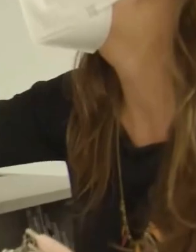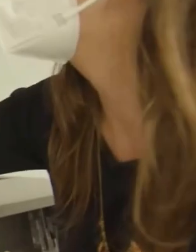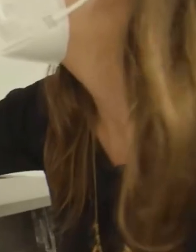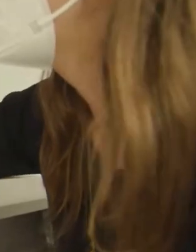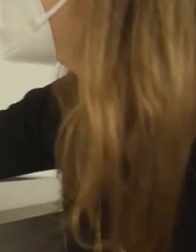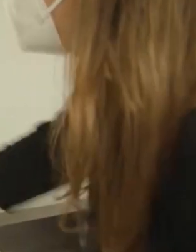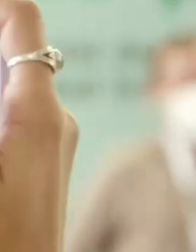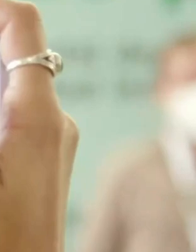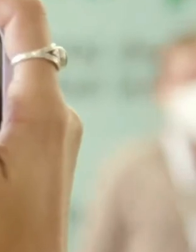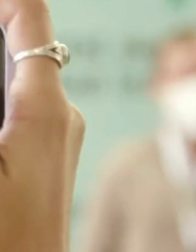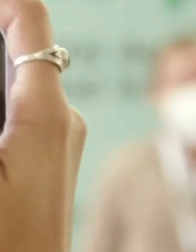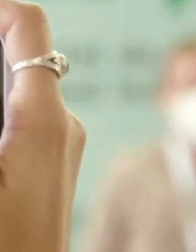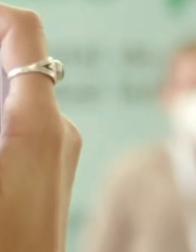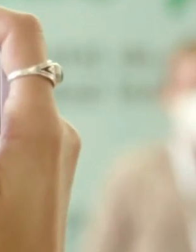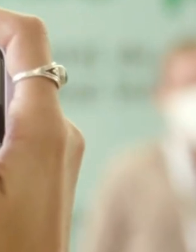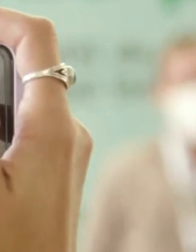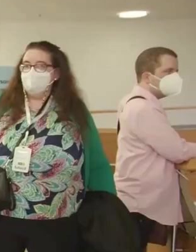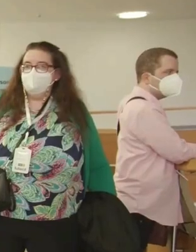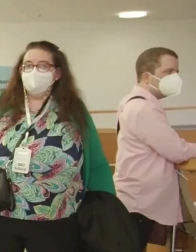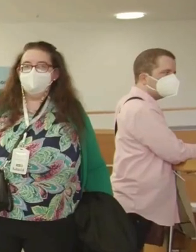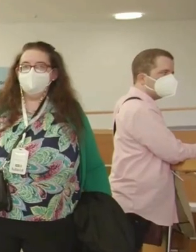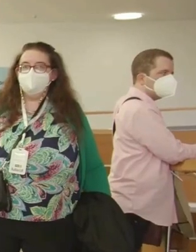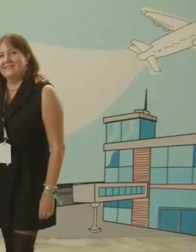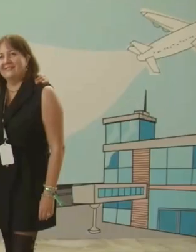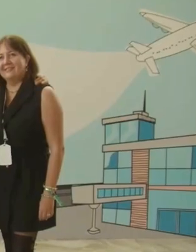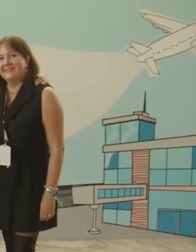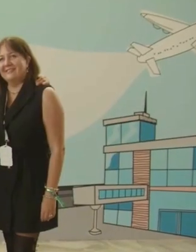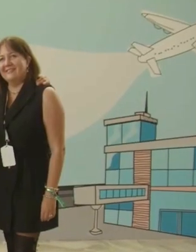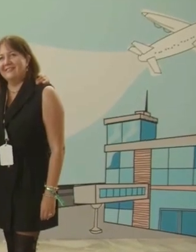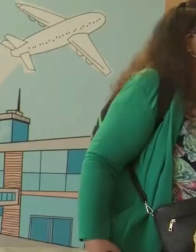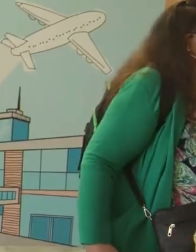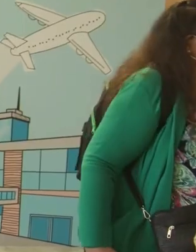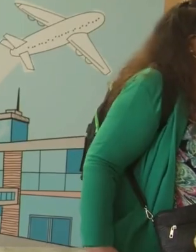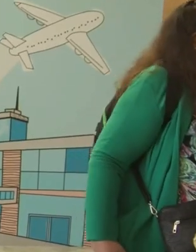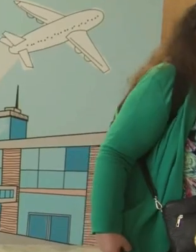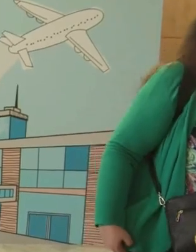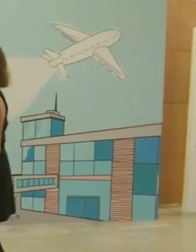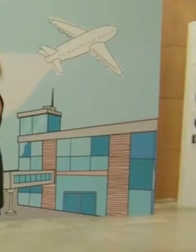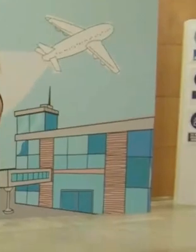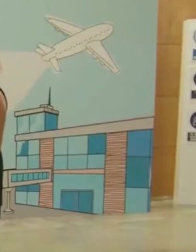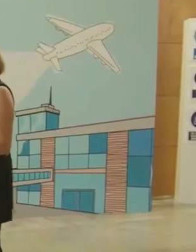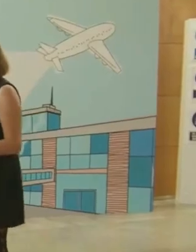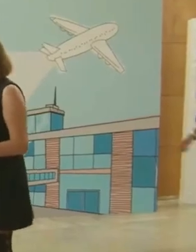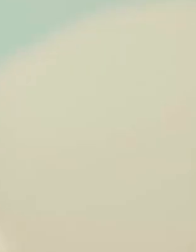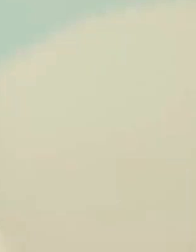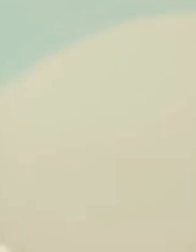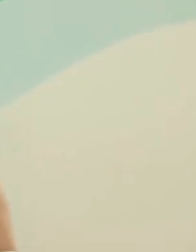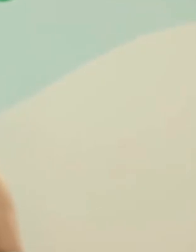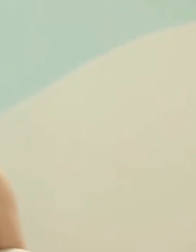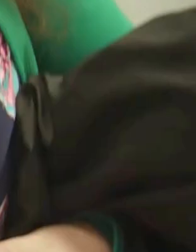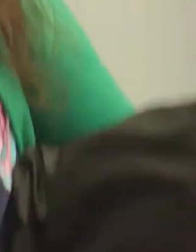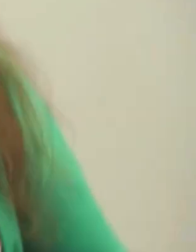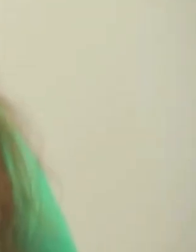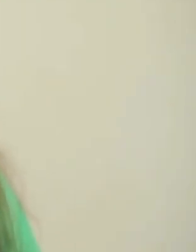El 24 de septiembre de 2021, Toledo acogió un acto inolvidable. Ese día se